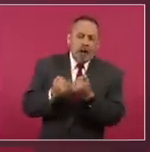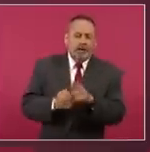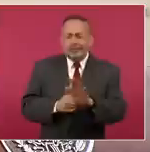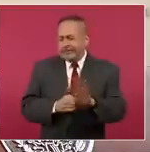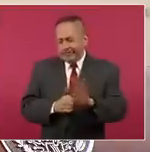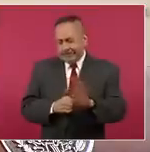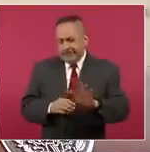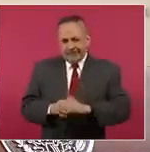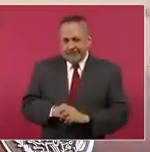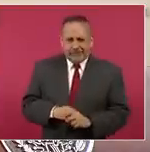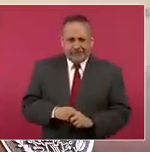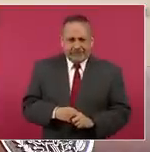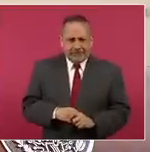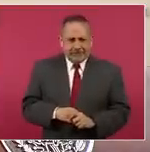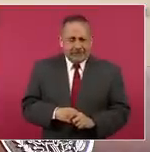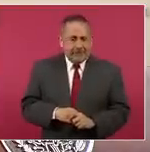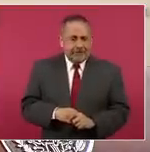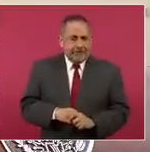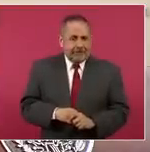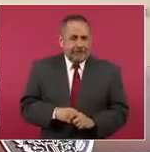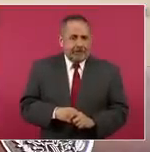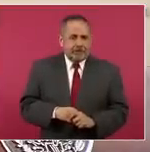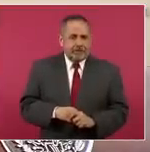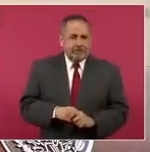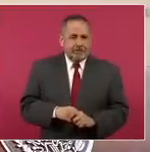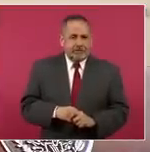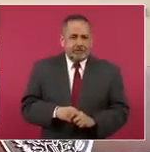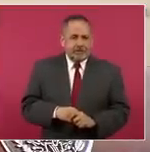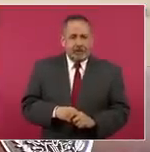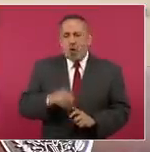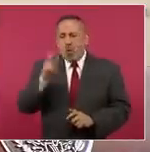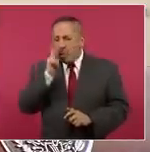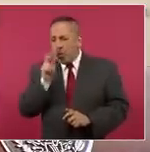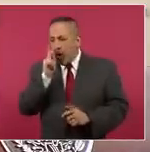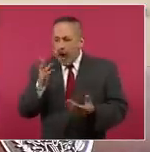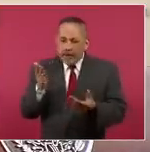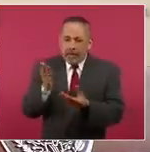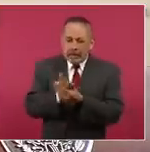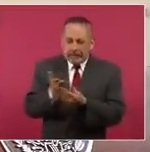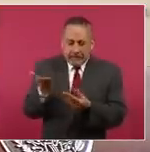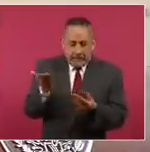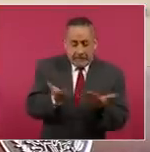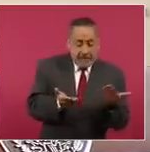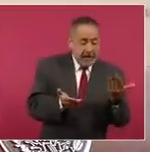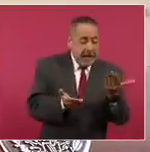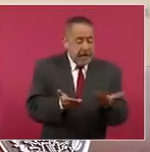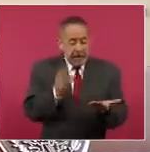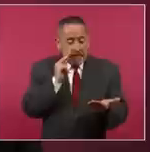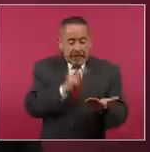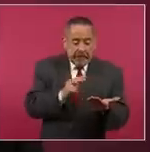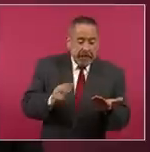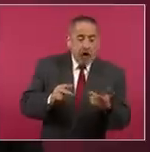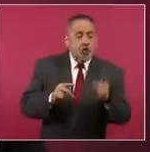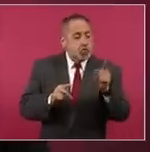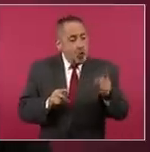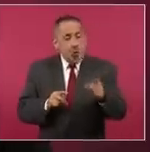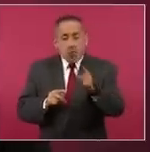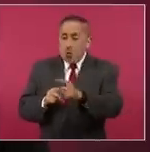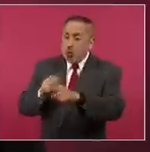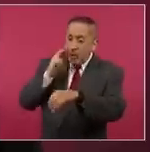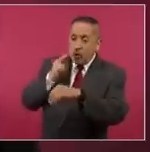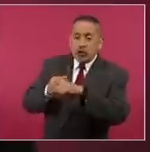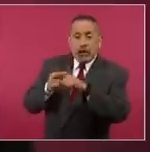Independientemente de las pruebas y las responsabilidades,